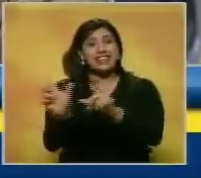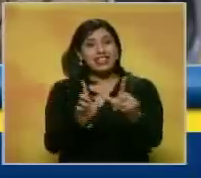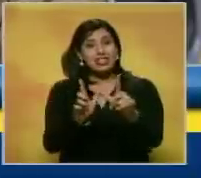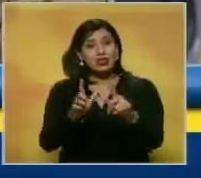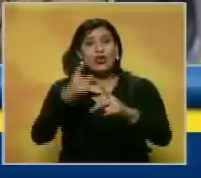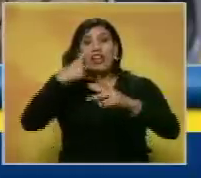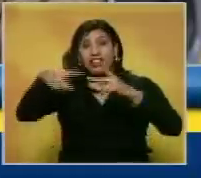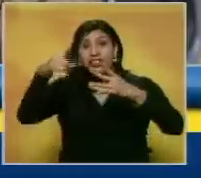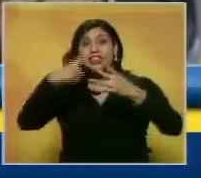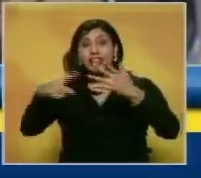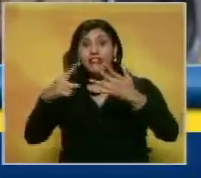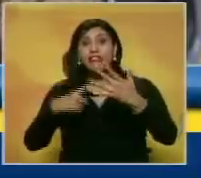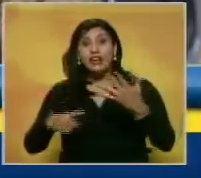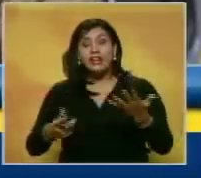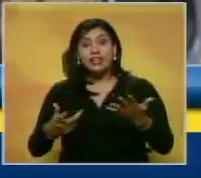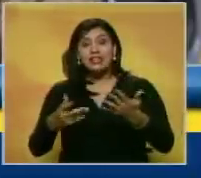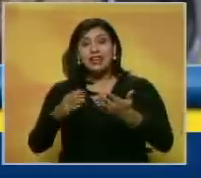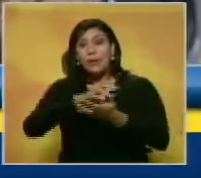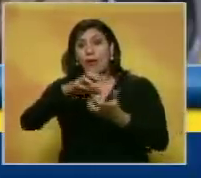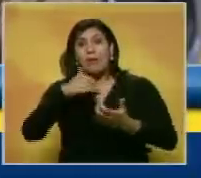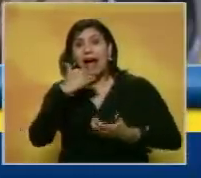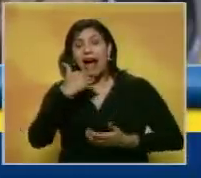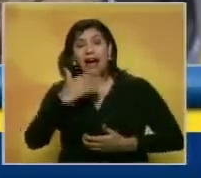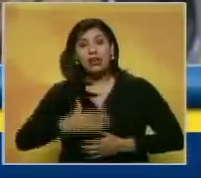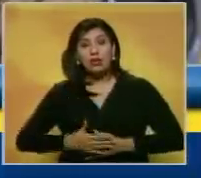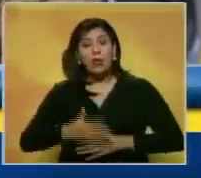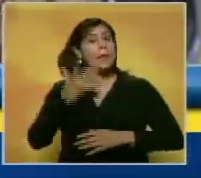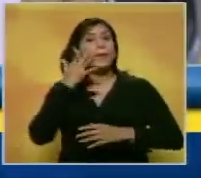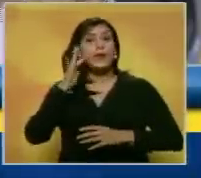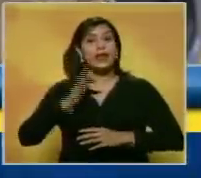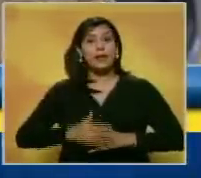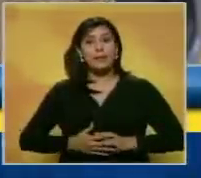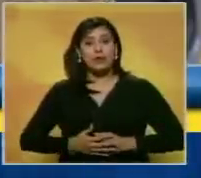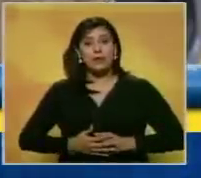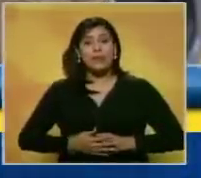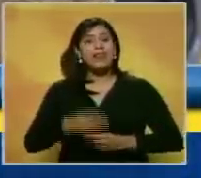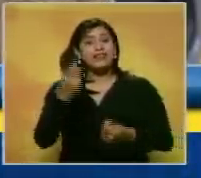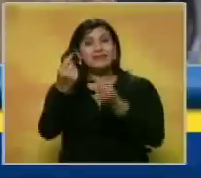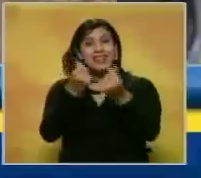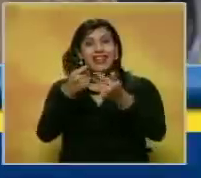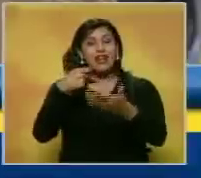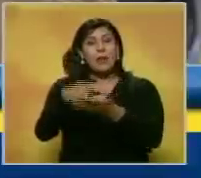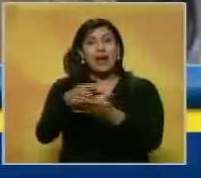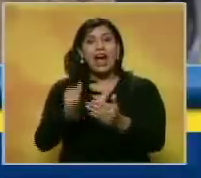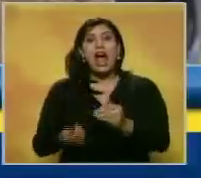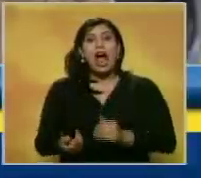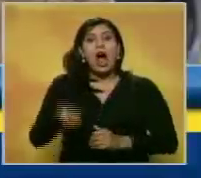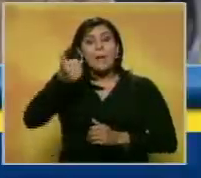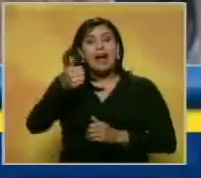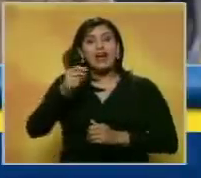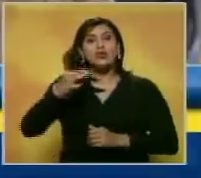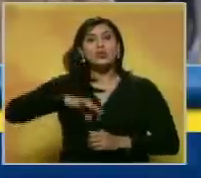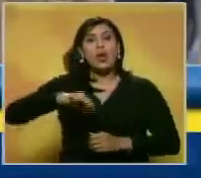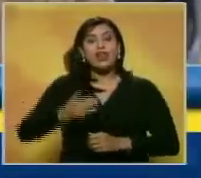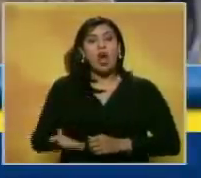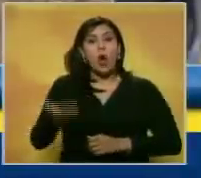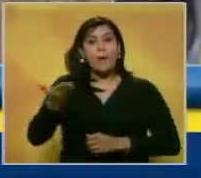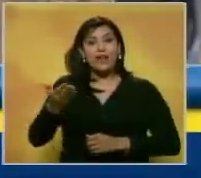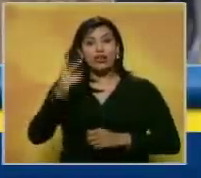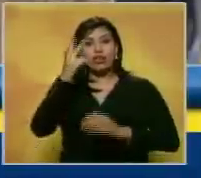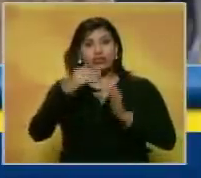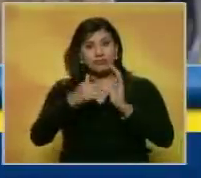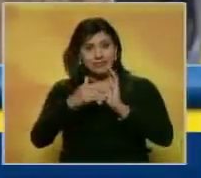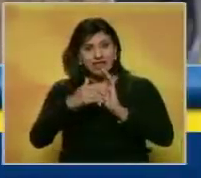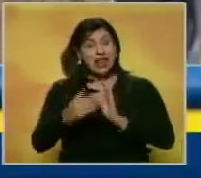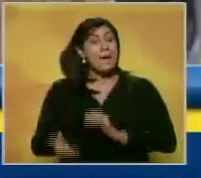distintas circunstancias. Por ejemplo, los recursos para el aumento salarial de este año, que es el